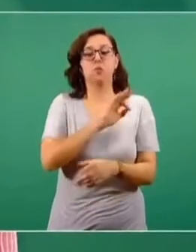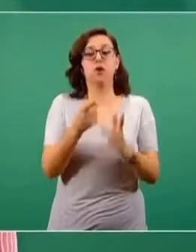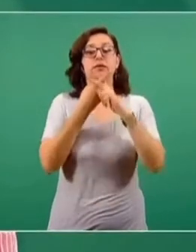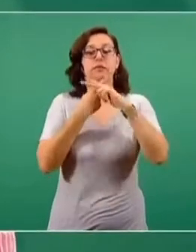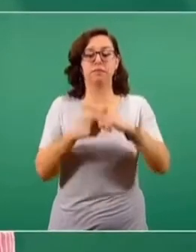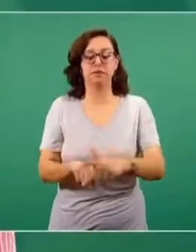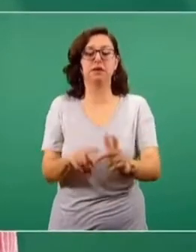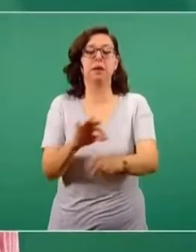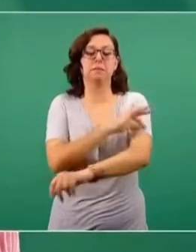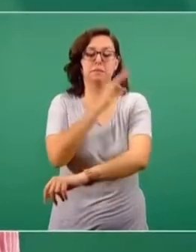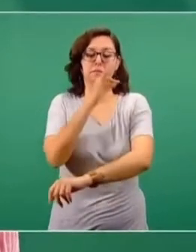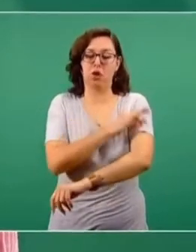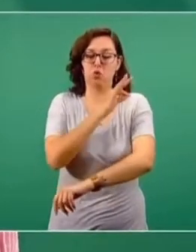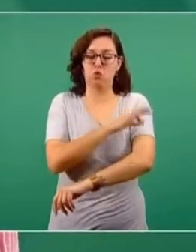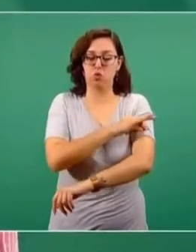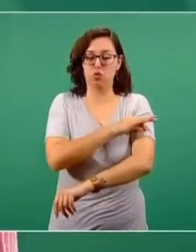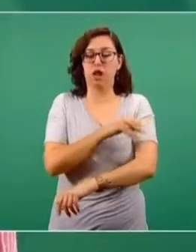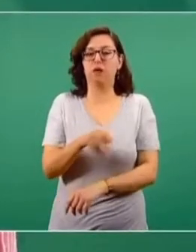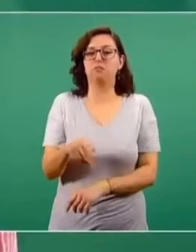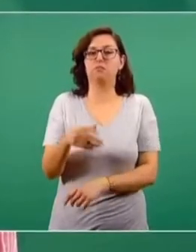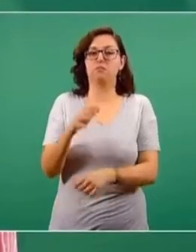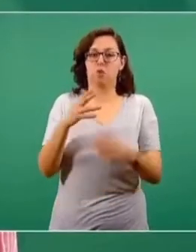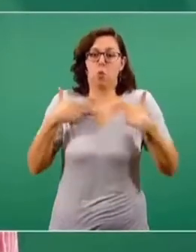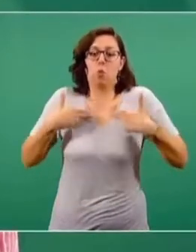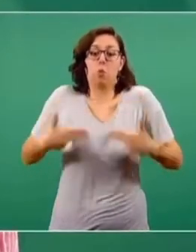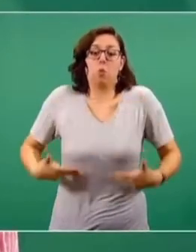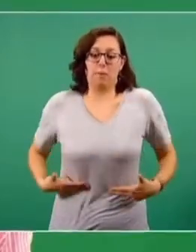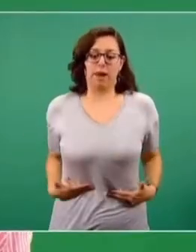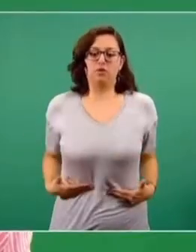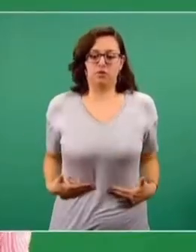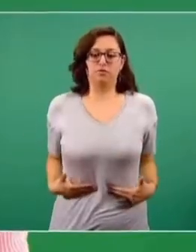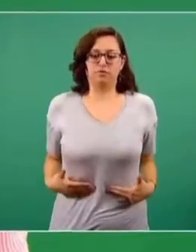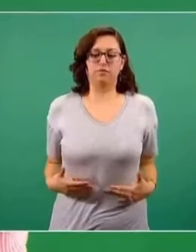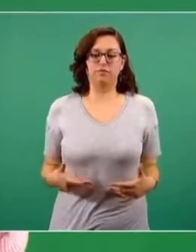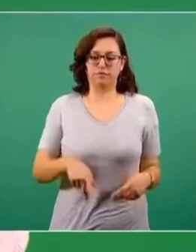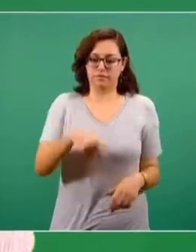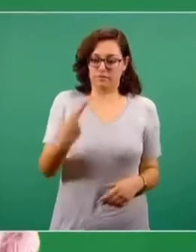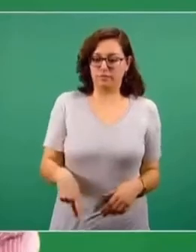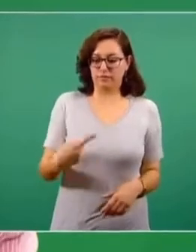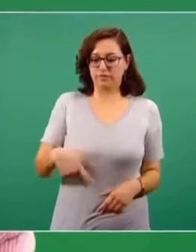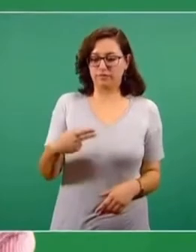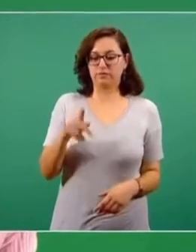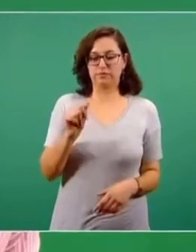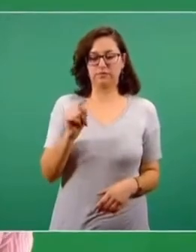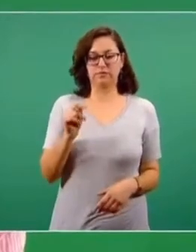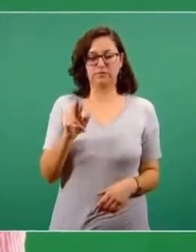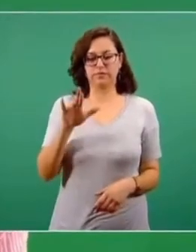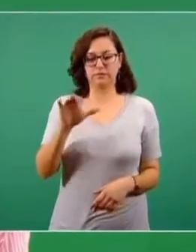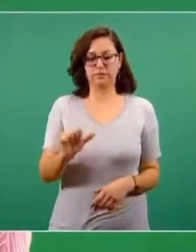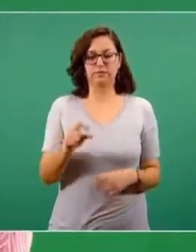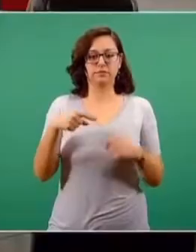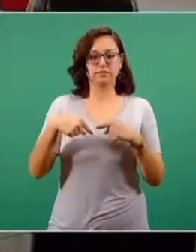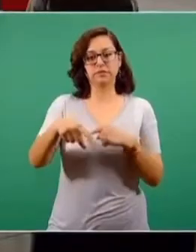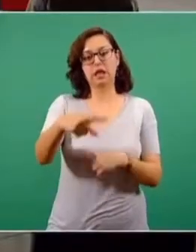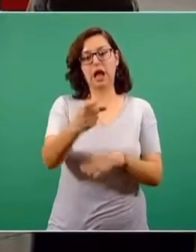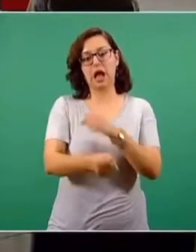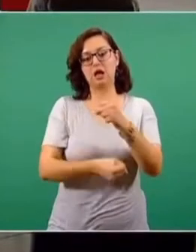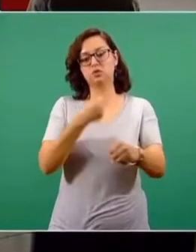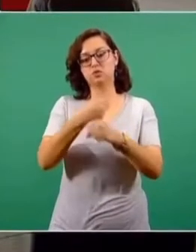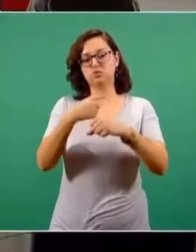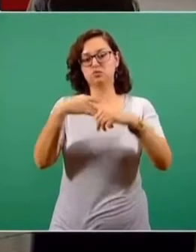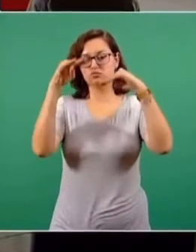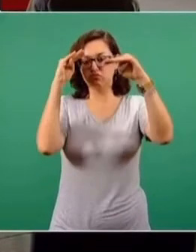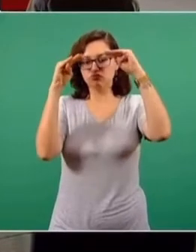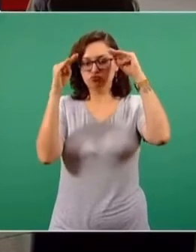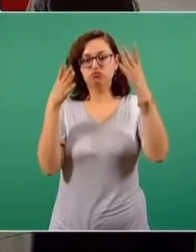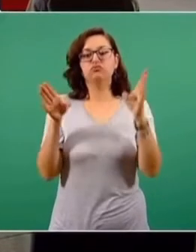PATRIA, que sería esta vacuna mexicana contra el COVID. Y a lo largo del año, en el calendario que ha sido estipulado, vamos